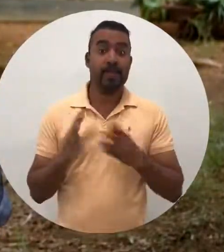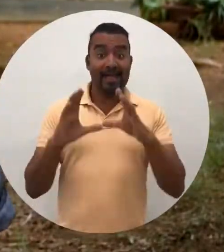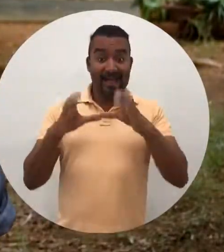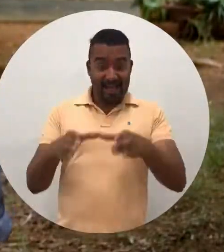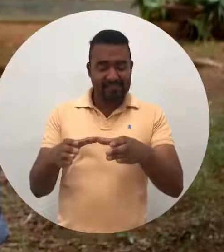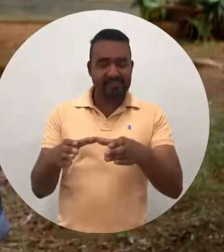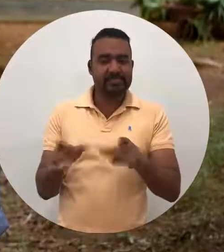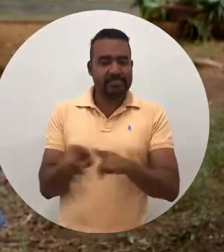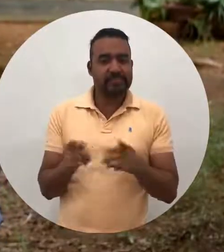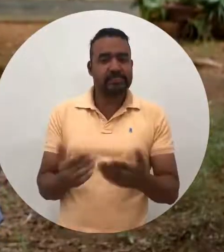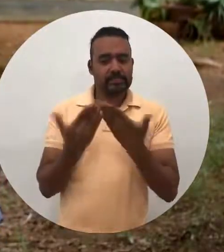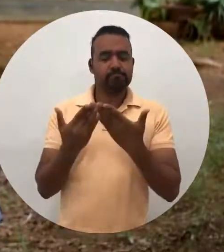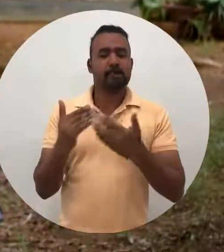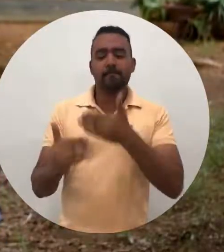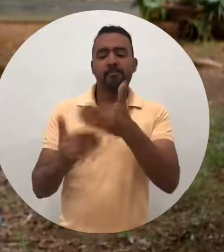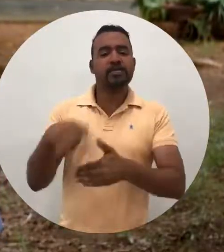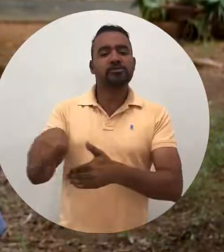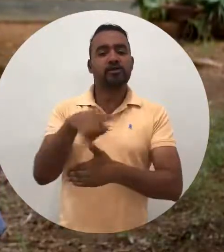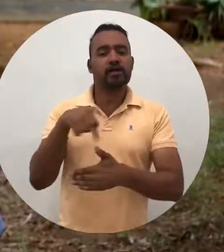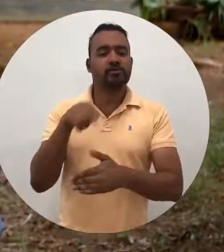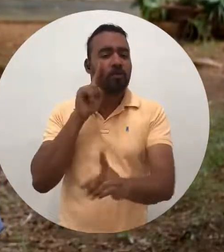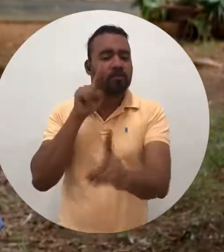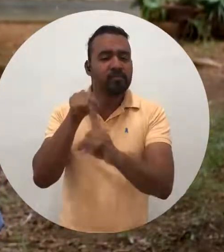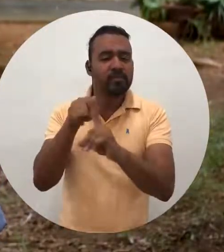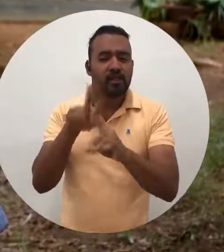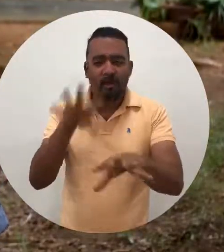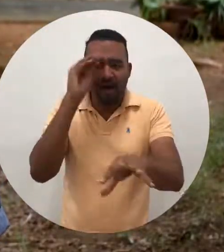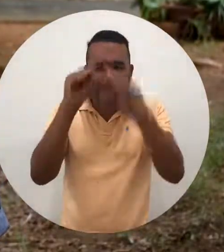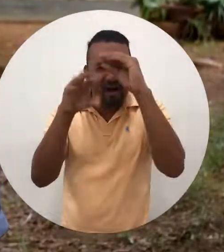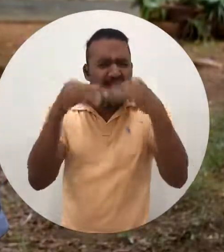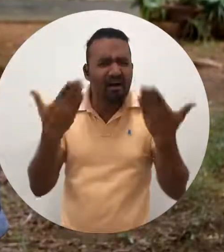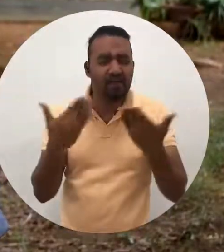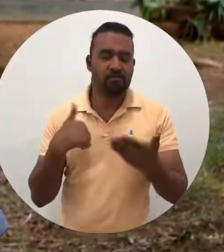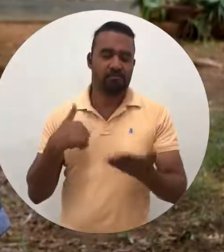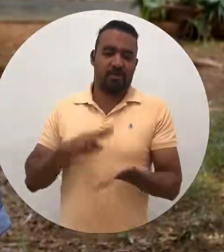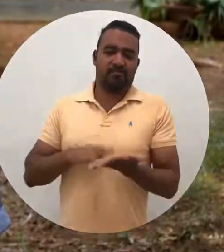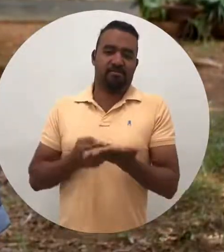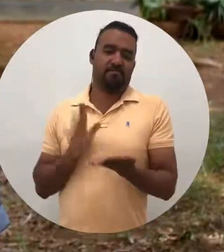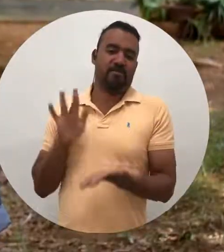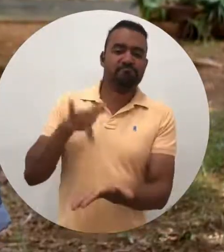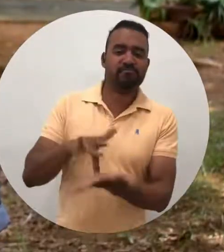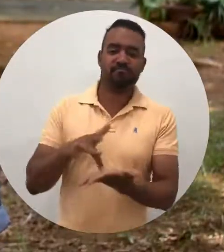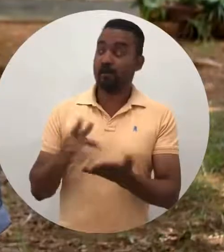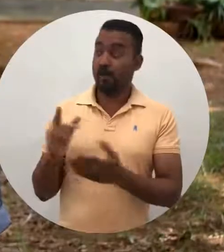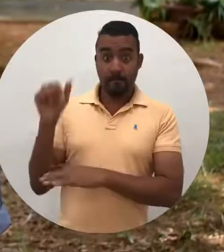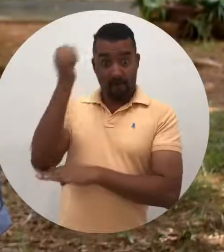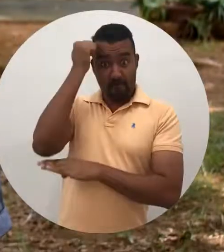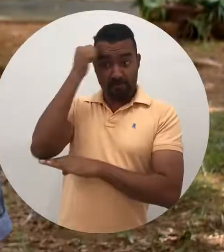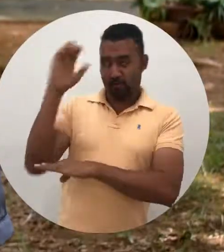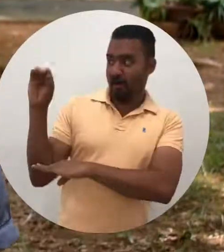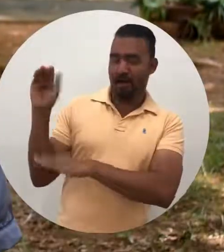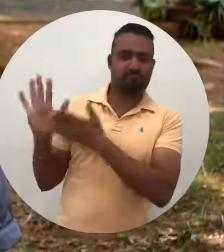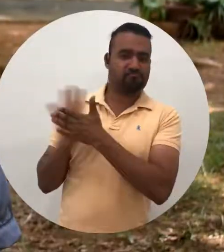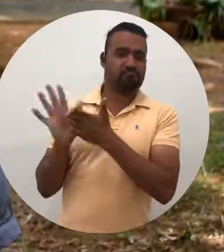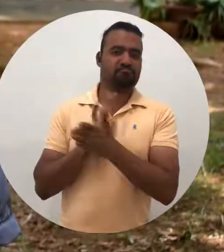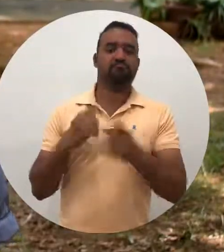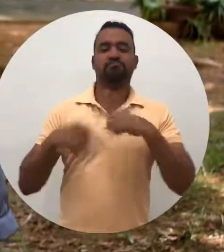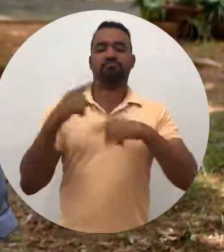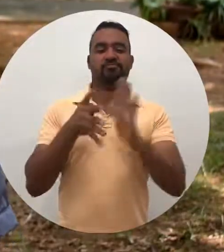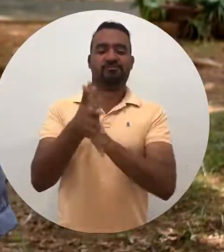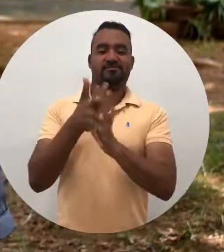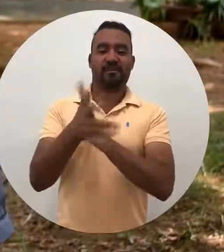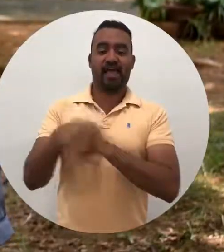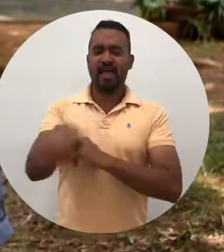entramos a las aulas a fortalecer los procesos comunicativos a través de la lengua de señas, ya que la lengua de señas es el eje